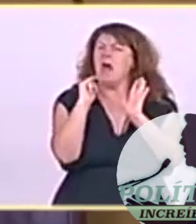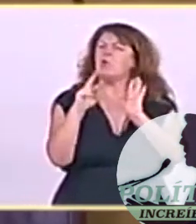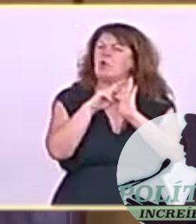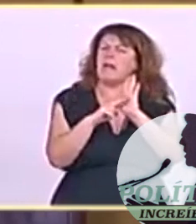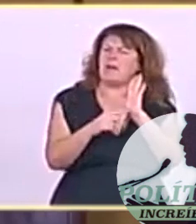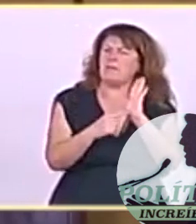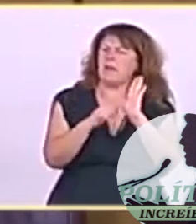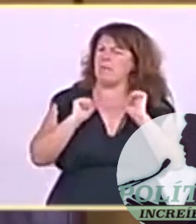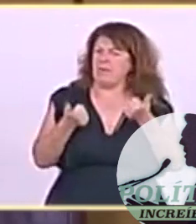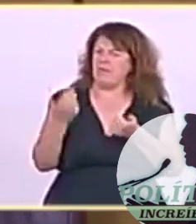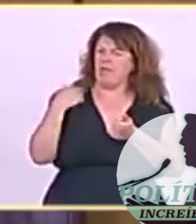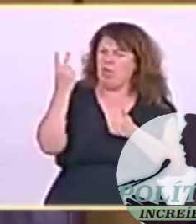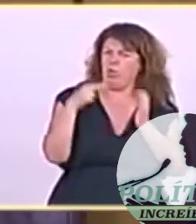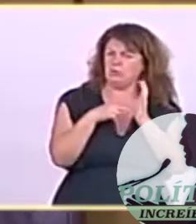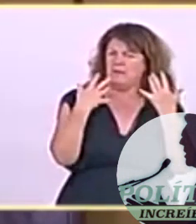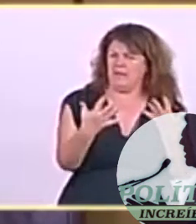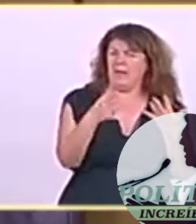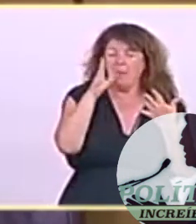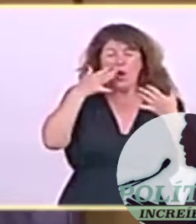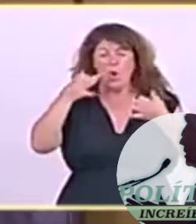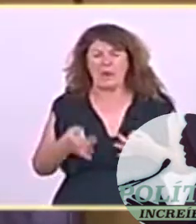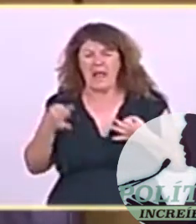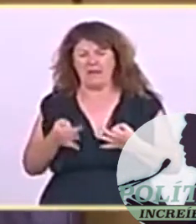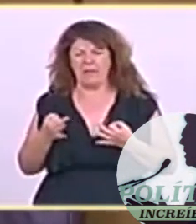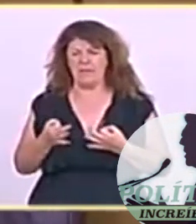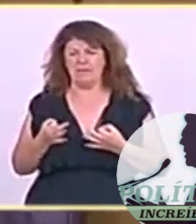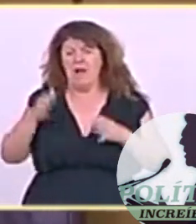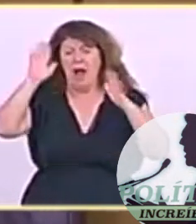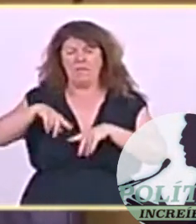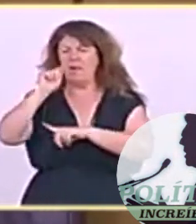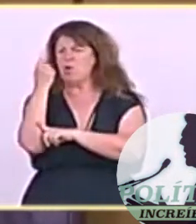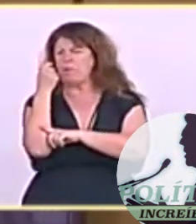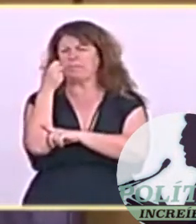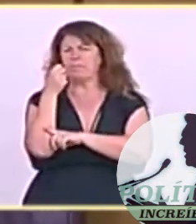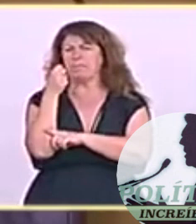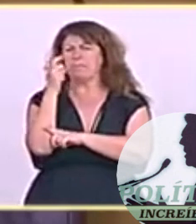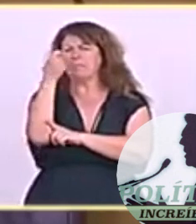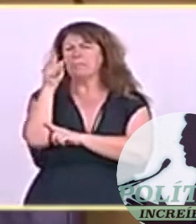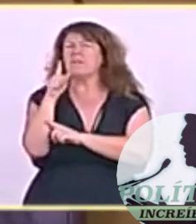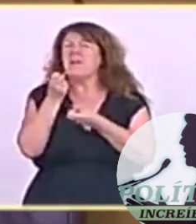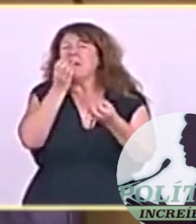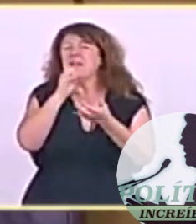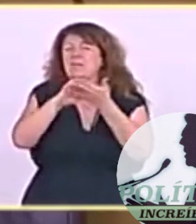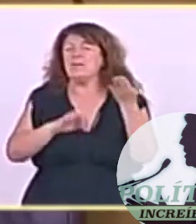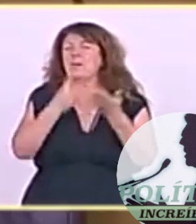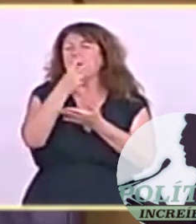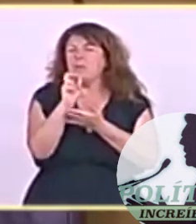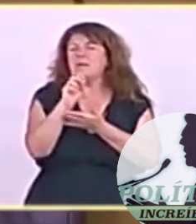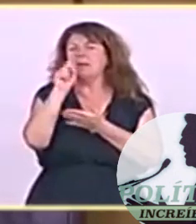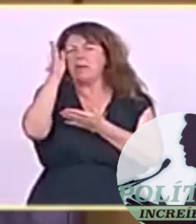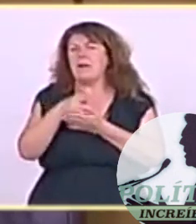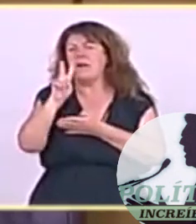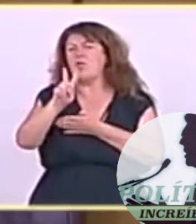es que no se ha alcanzado esta meta. Y el informe número 20 barra 2022 del Tribunal de Cuentas Europeo cuestiona la